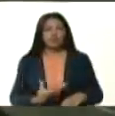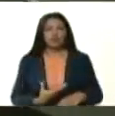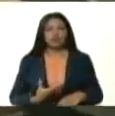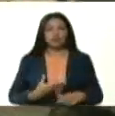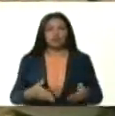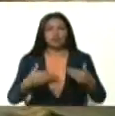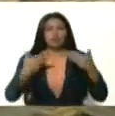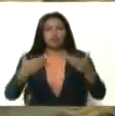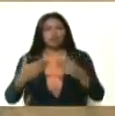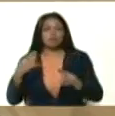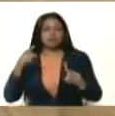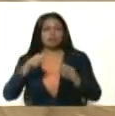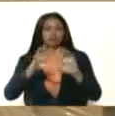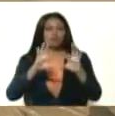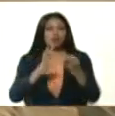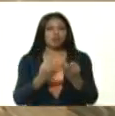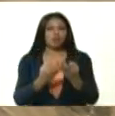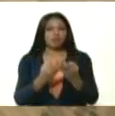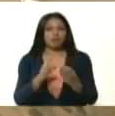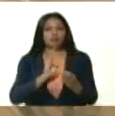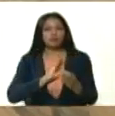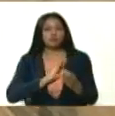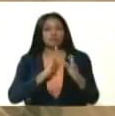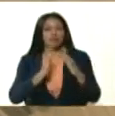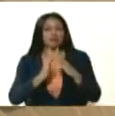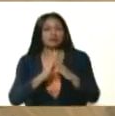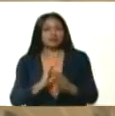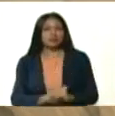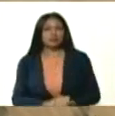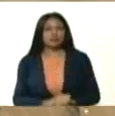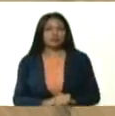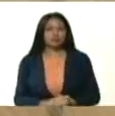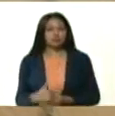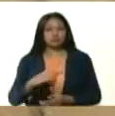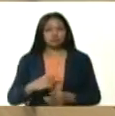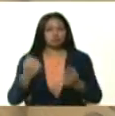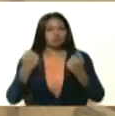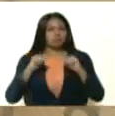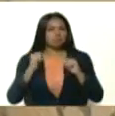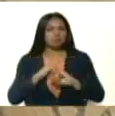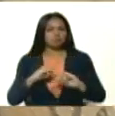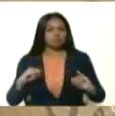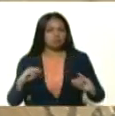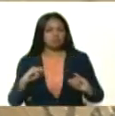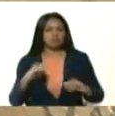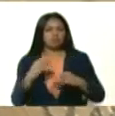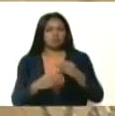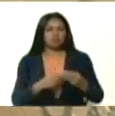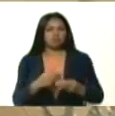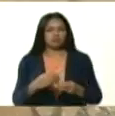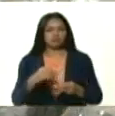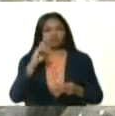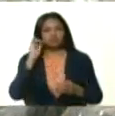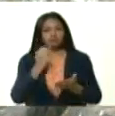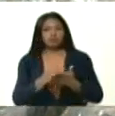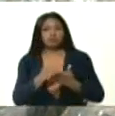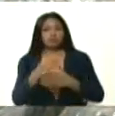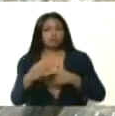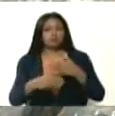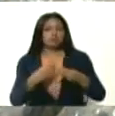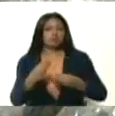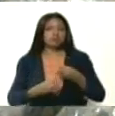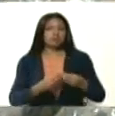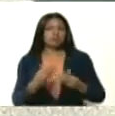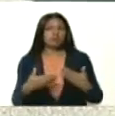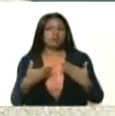y entregados directamente a las familias en su hogar. Esto ya lo estamos poniendo en práctica, mi comandante en jefe, en unas pruebas pilotos que se han ido ejecutando